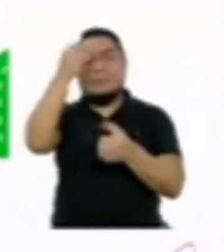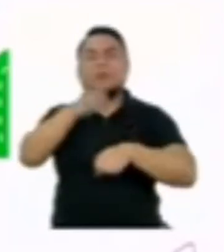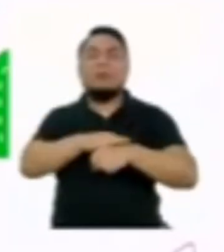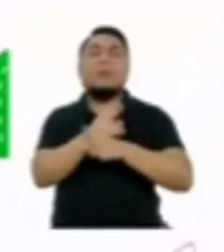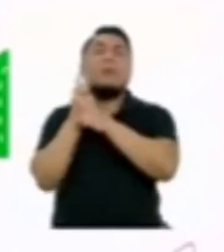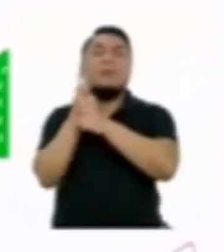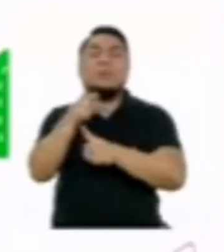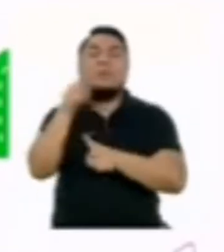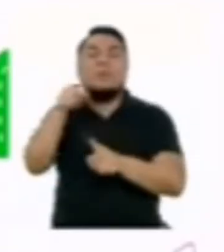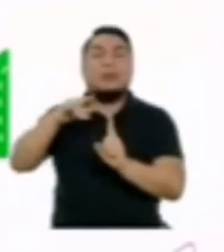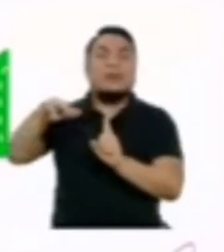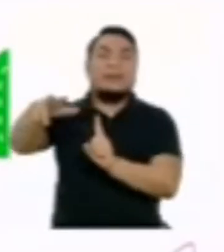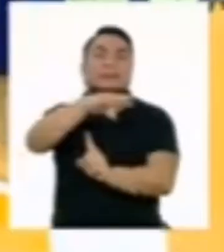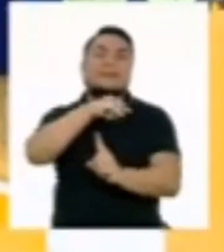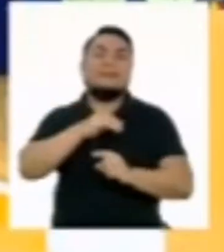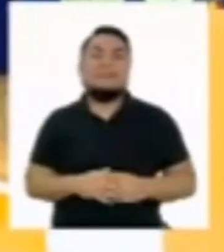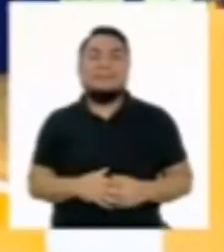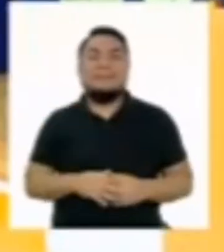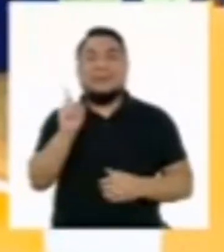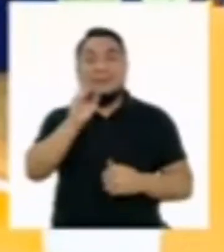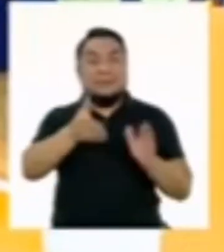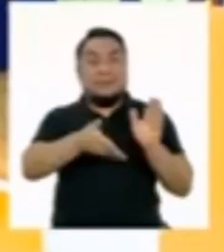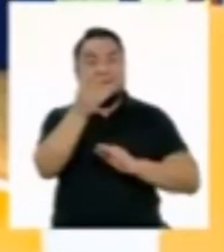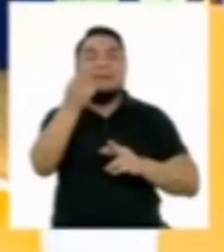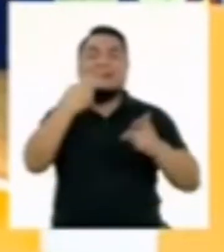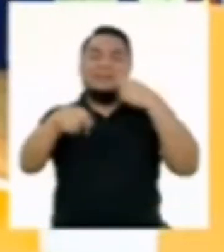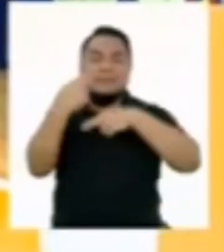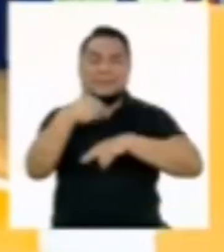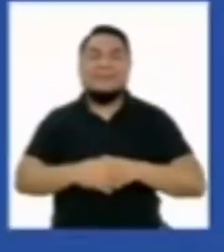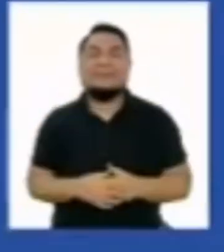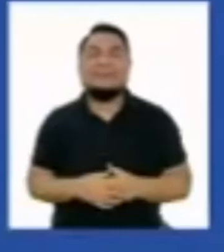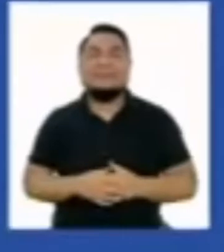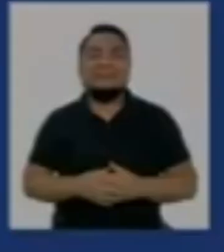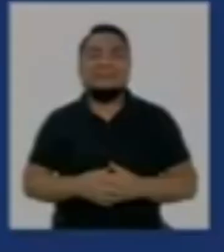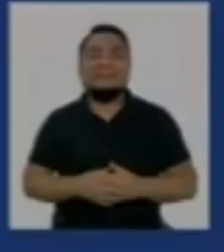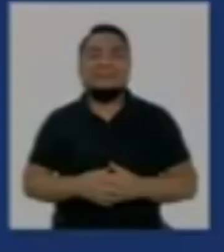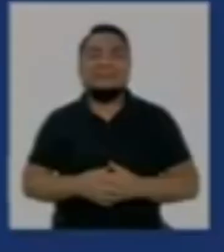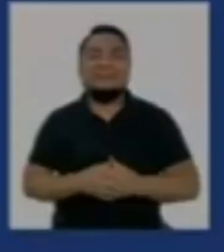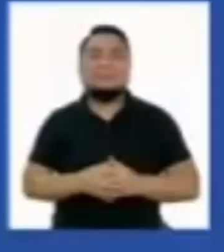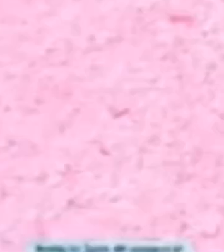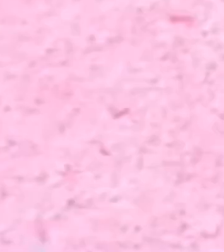sobre el cuidado del medio ambiente. No se vayan que ya volvemos.